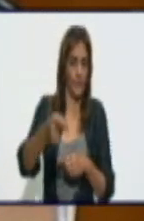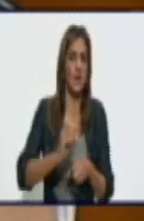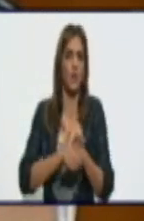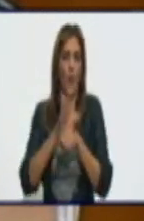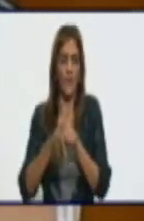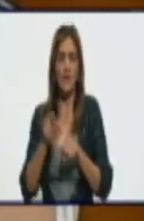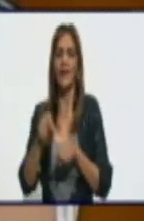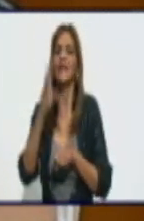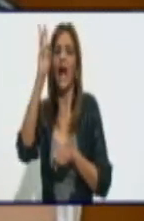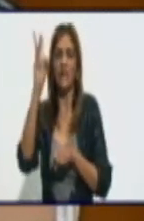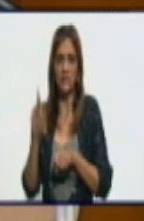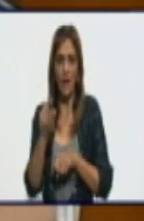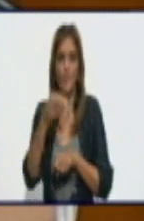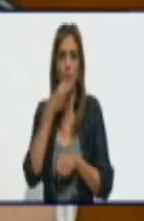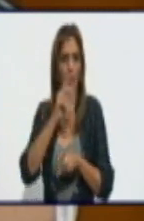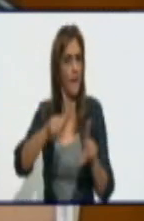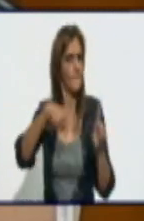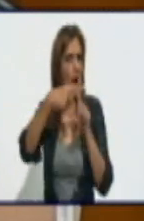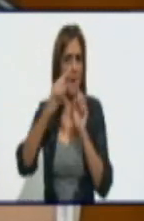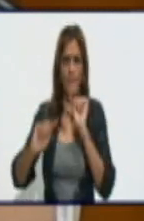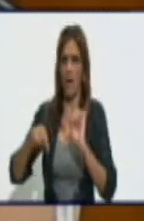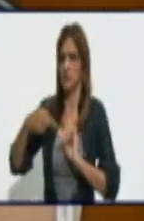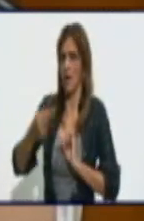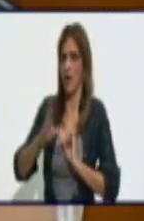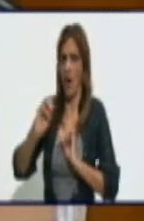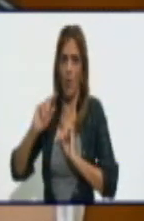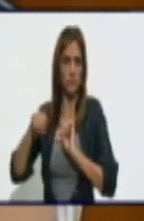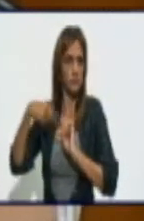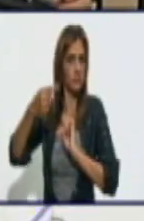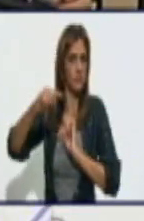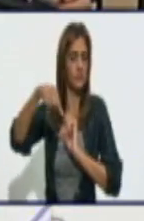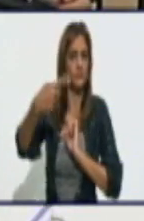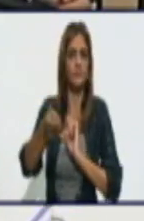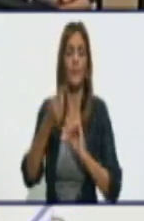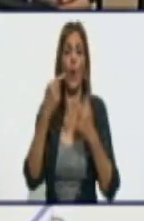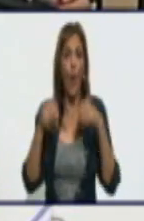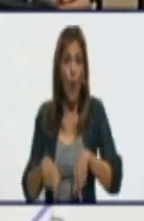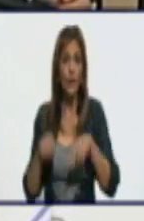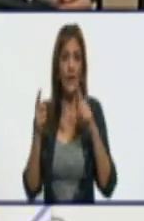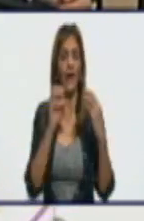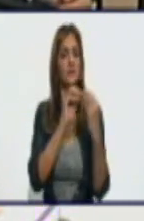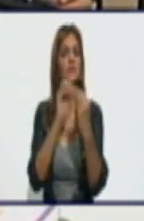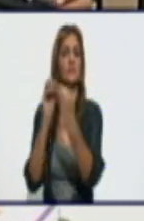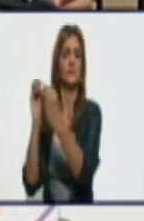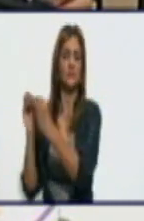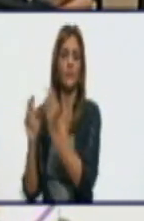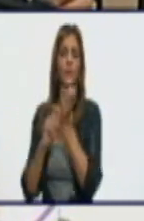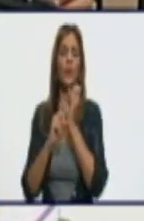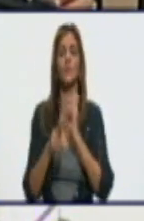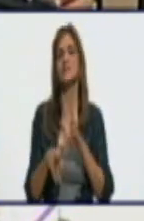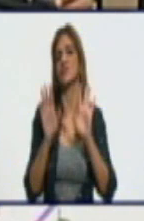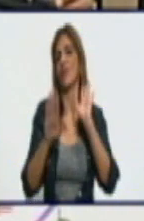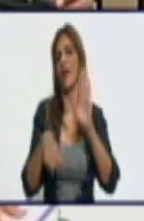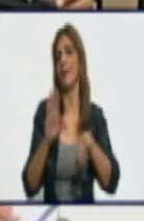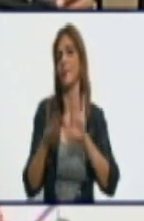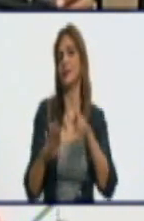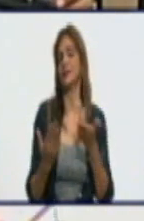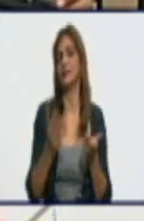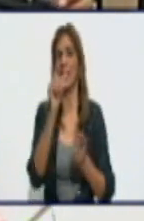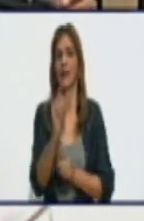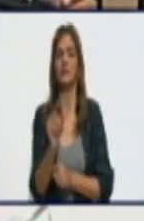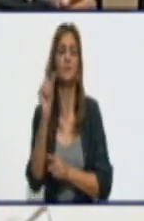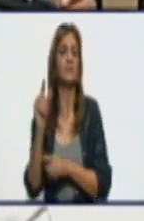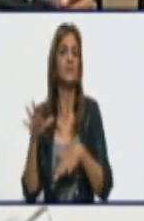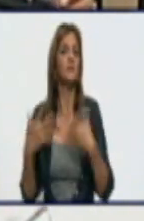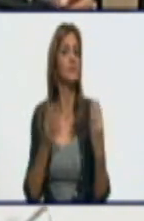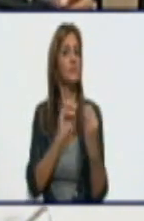pudiera aumentar. Hoy la transmisión de la provincia está expensa de los sospechosos. Indicador también que